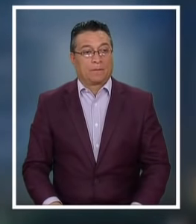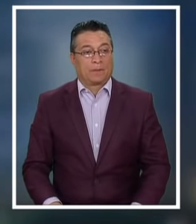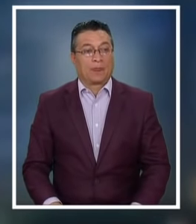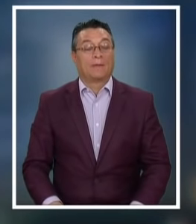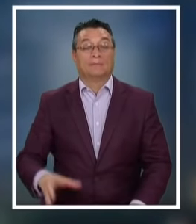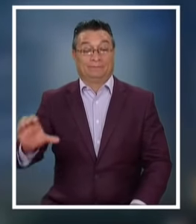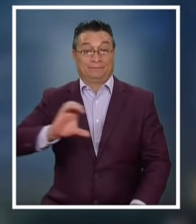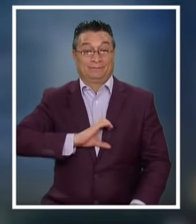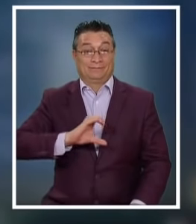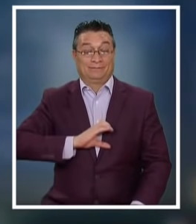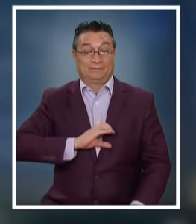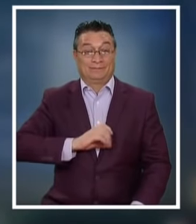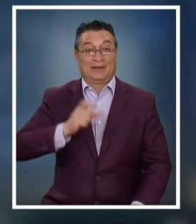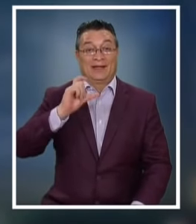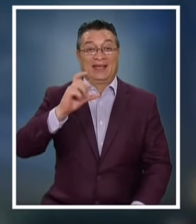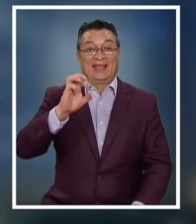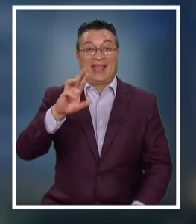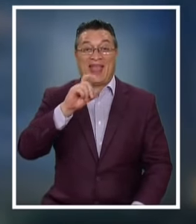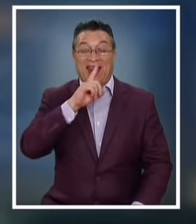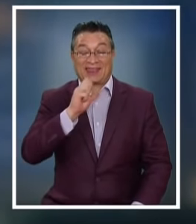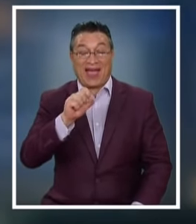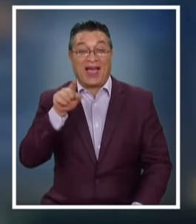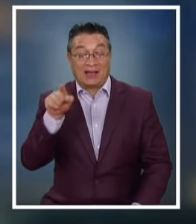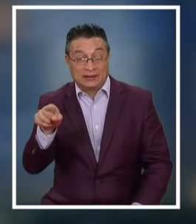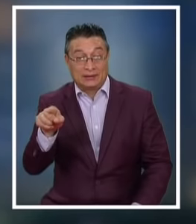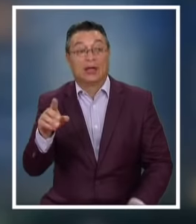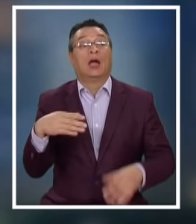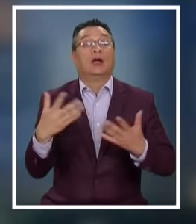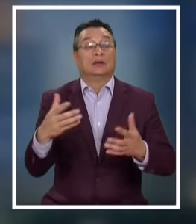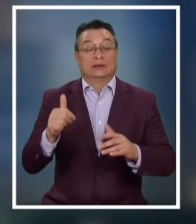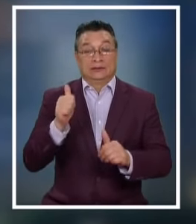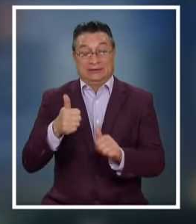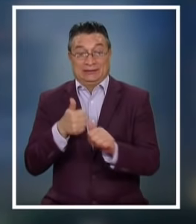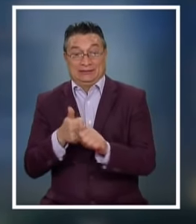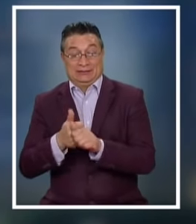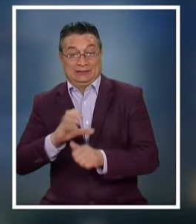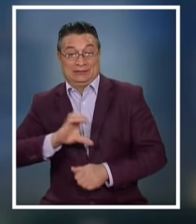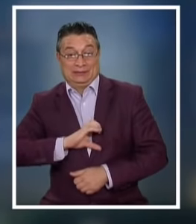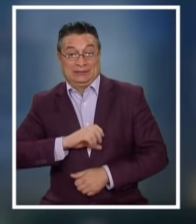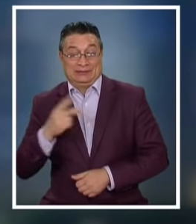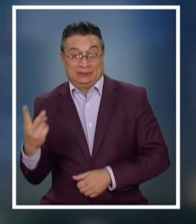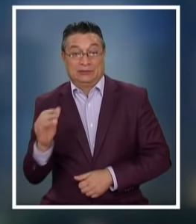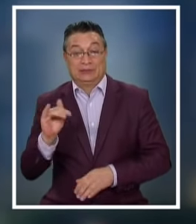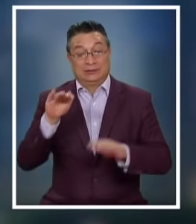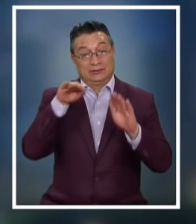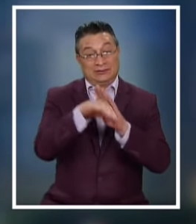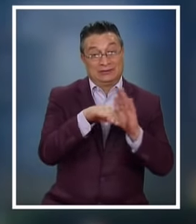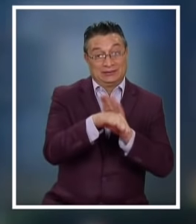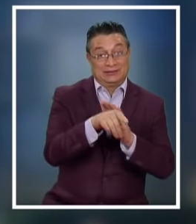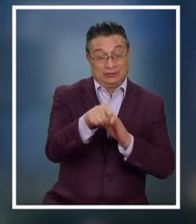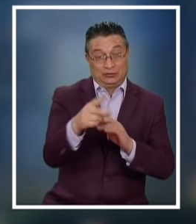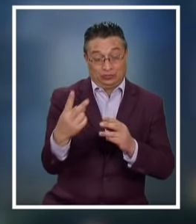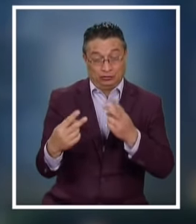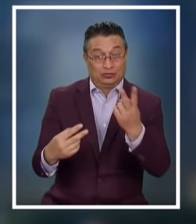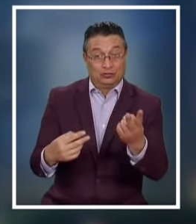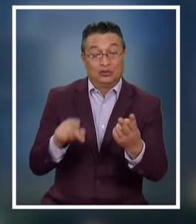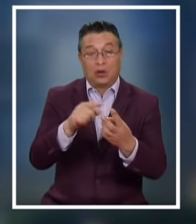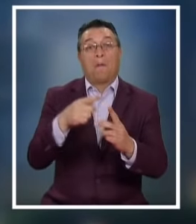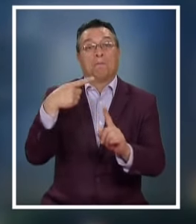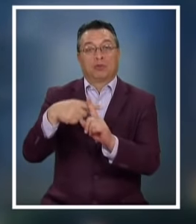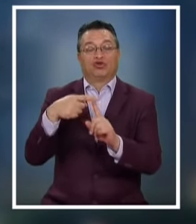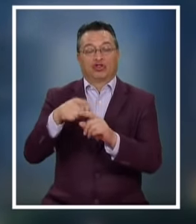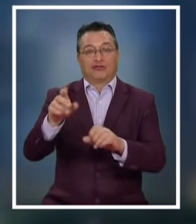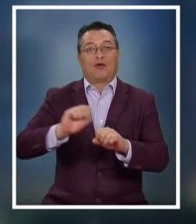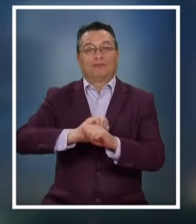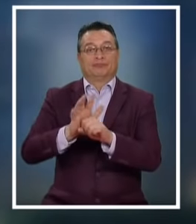El entrenador Del Gerta Berlín Pal Darda Y su asistente técnico Admir Hamza Kik Y el delantero Dodi Luquevacchio Dieron positivo